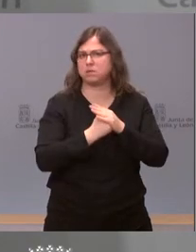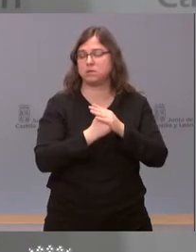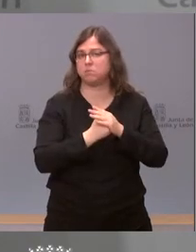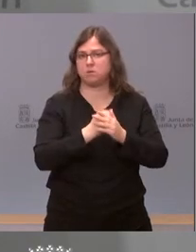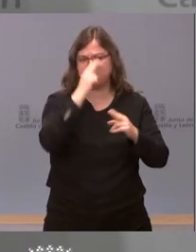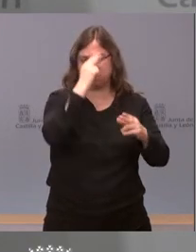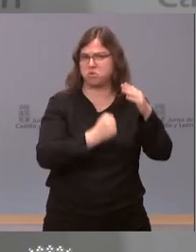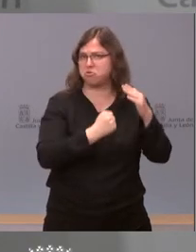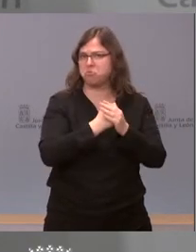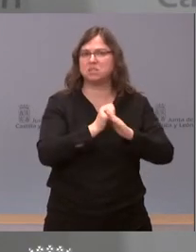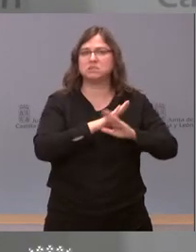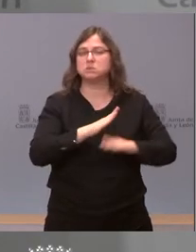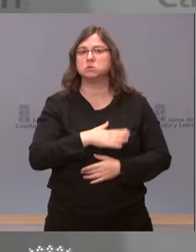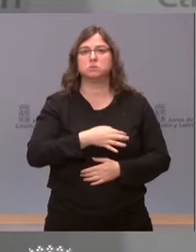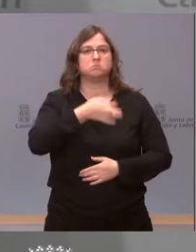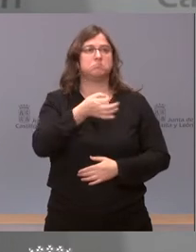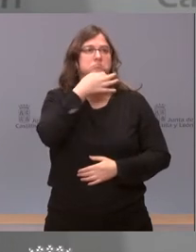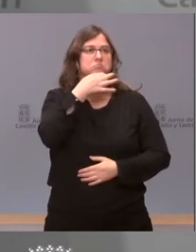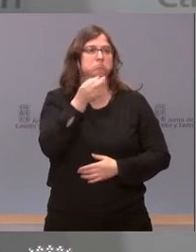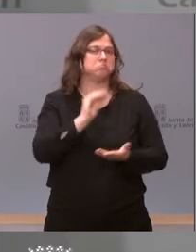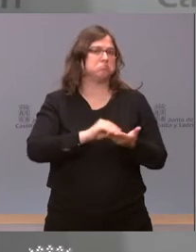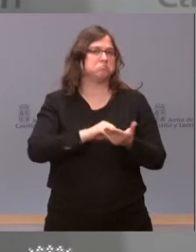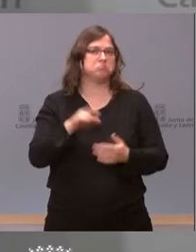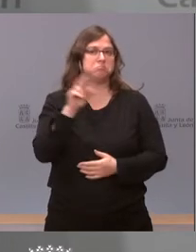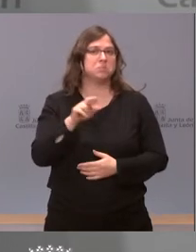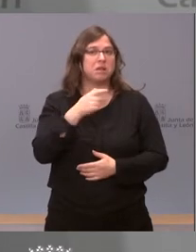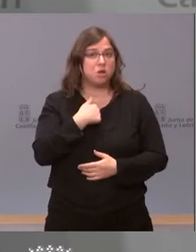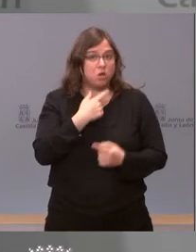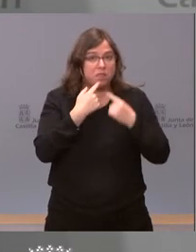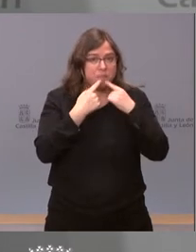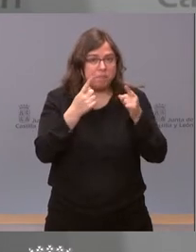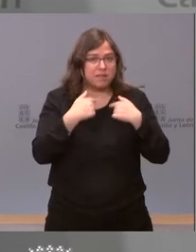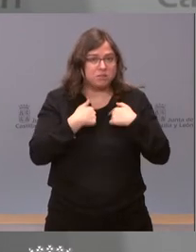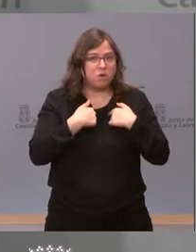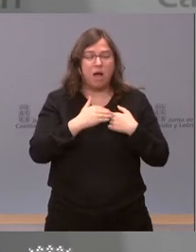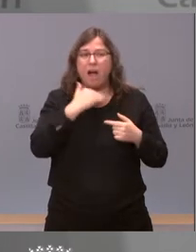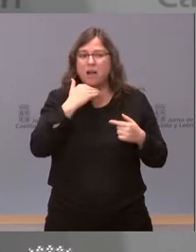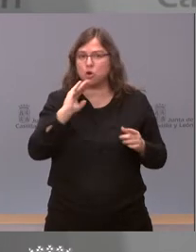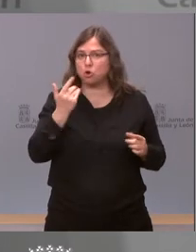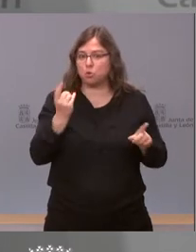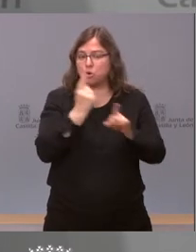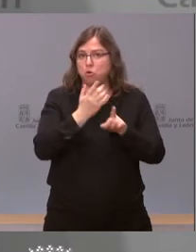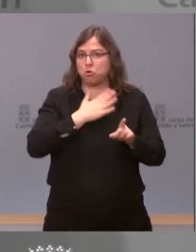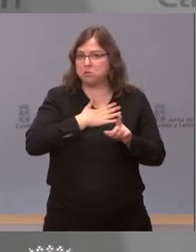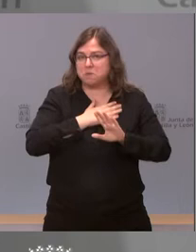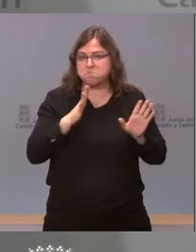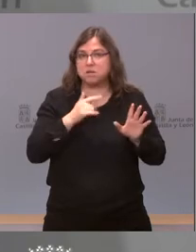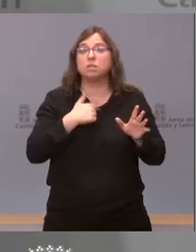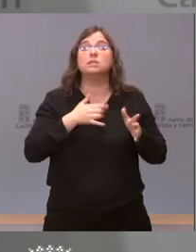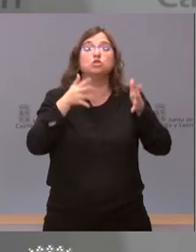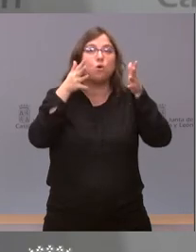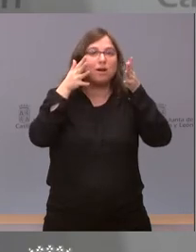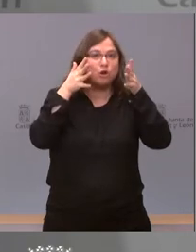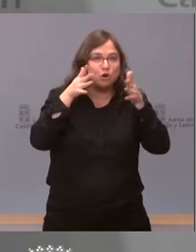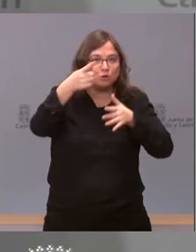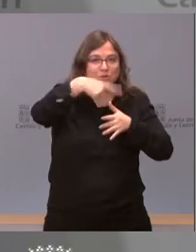al respecto y creo que ninguna de ellas nadie puede decir ninguna cosa. Le recomendaría que repasasen